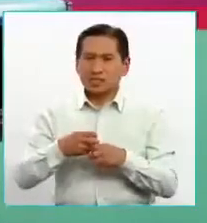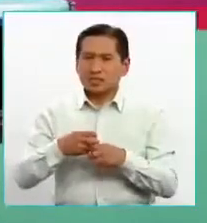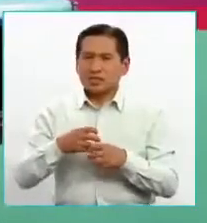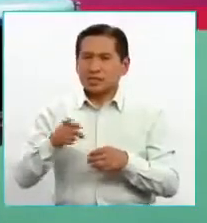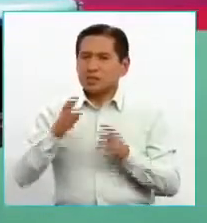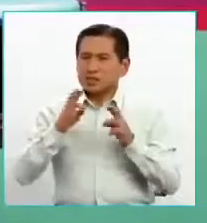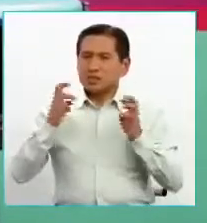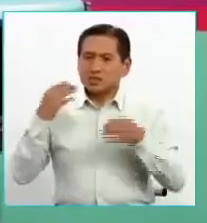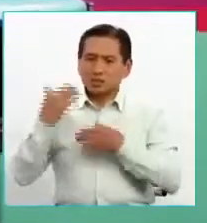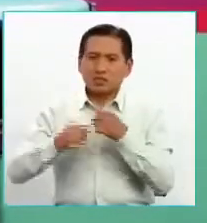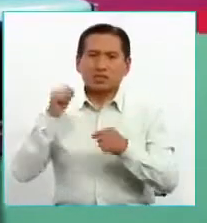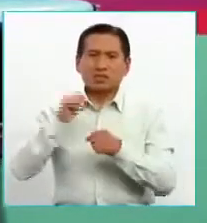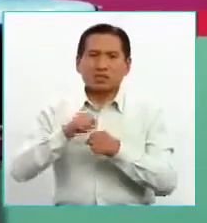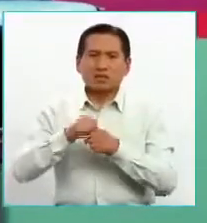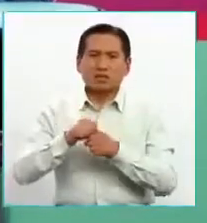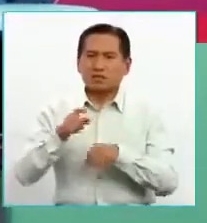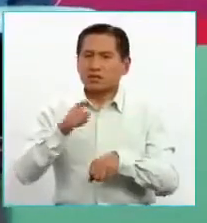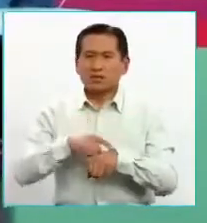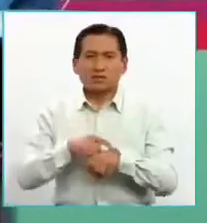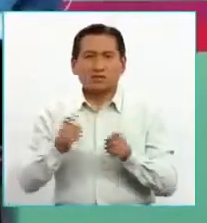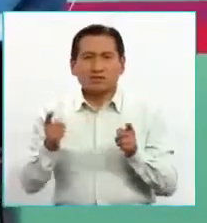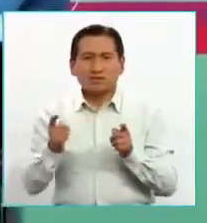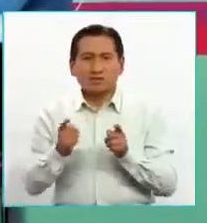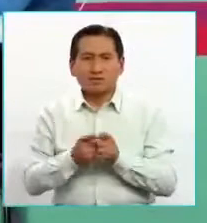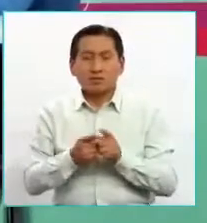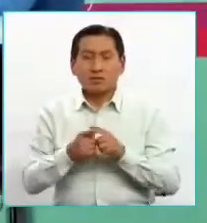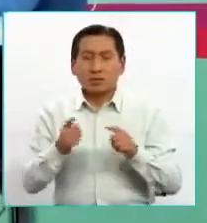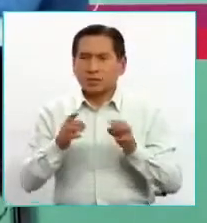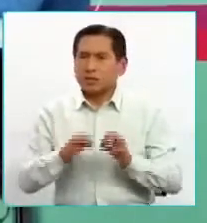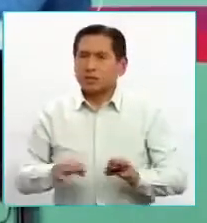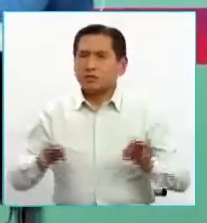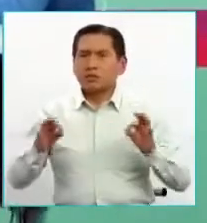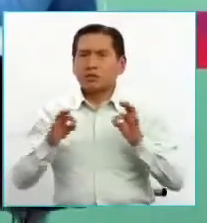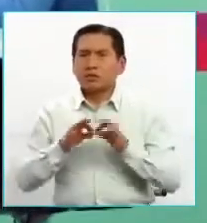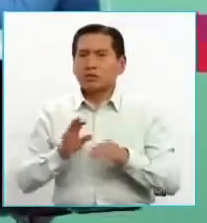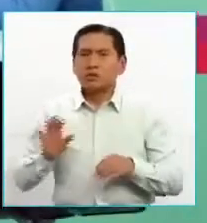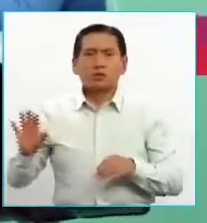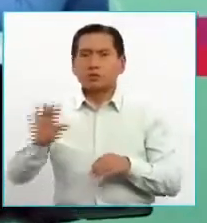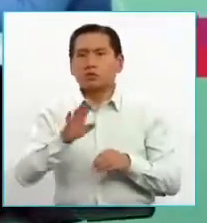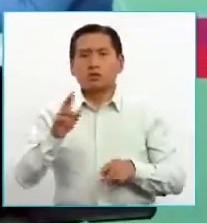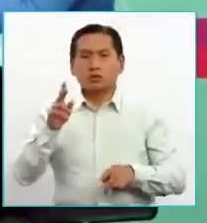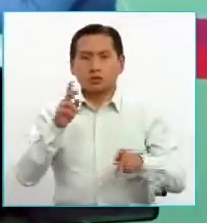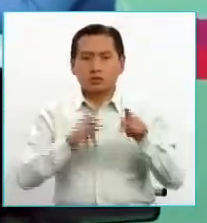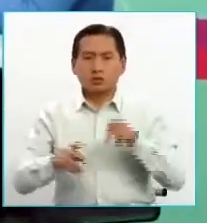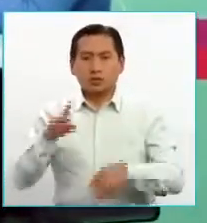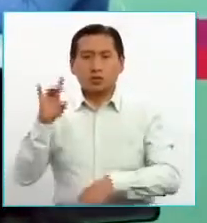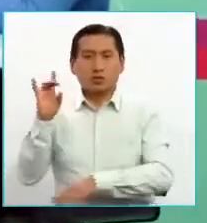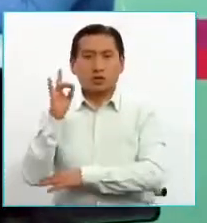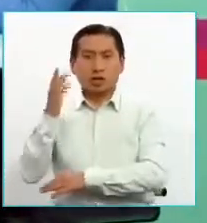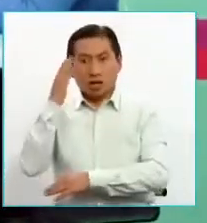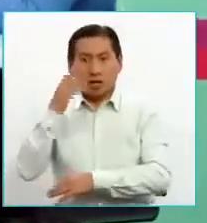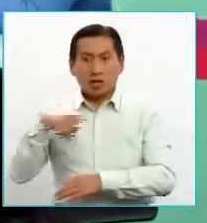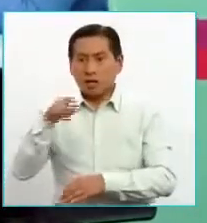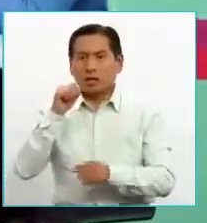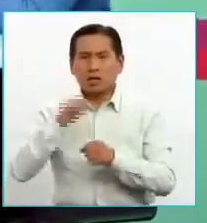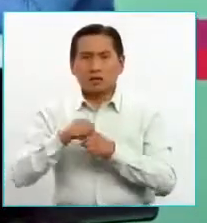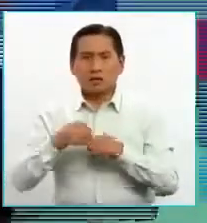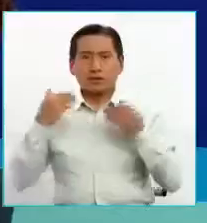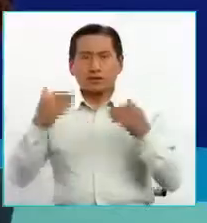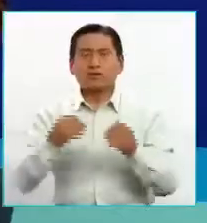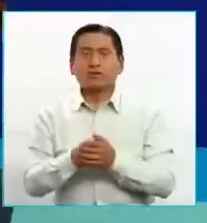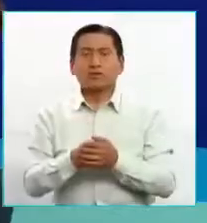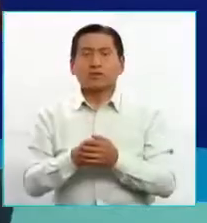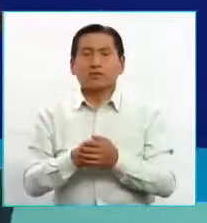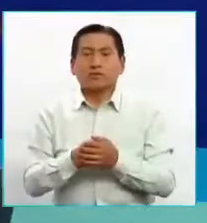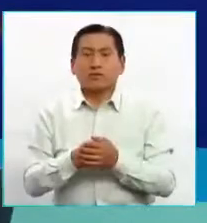preguntas de gestión cuando se está tan poco tiempo. Pero es también importante que la población boliviana, la sociedad, sepa que se está trabajando. Si bien no se tiene